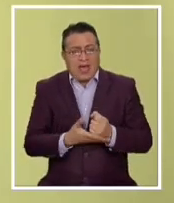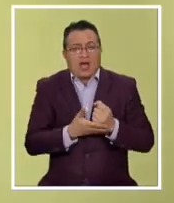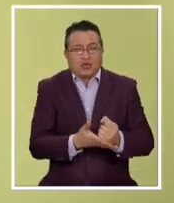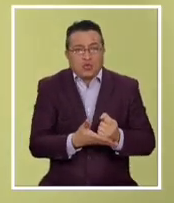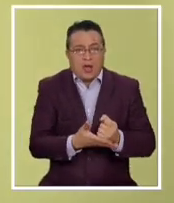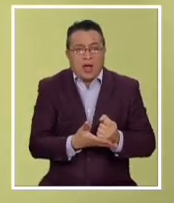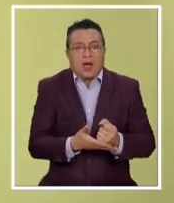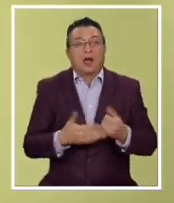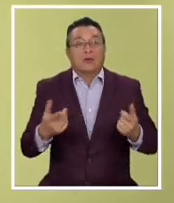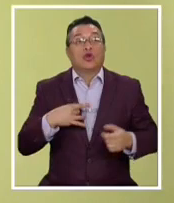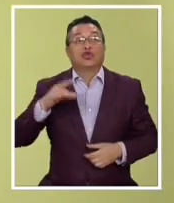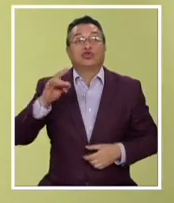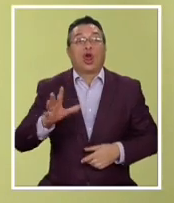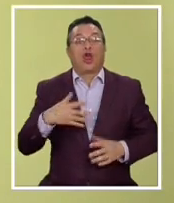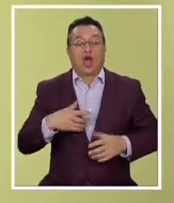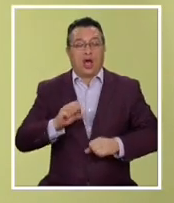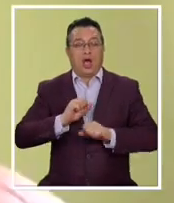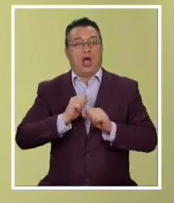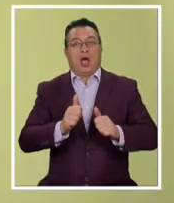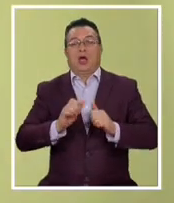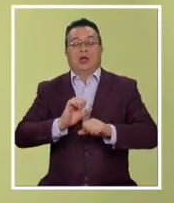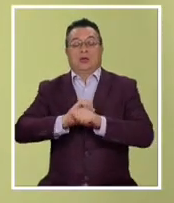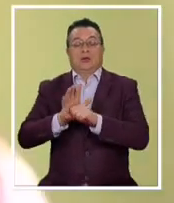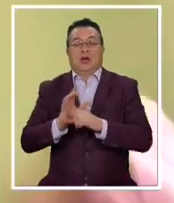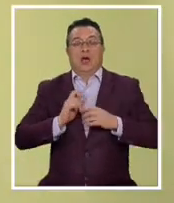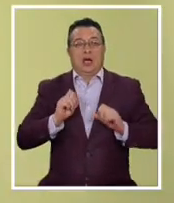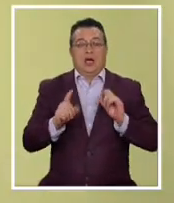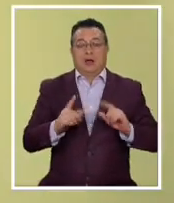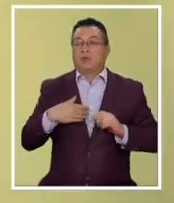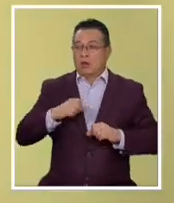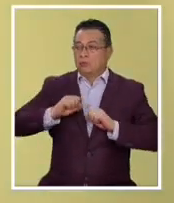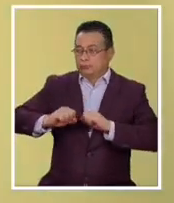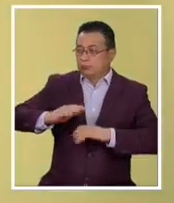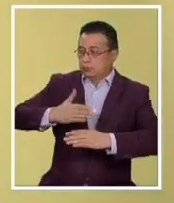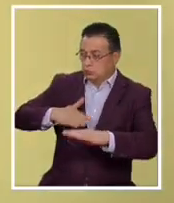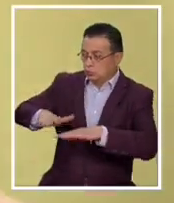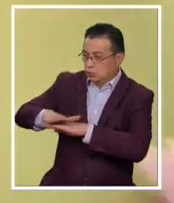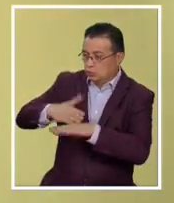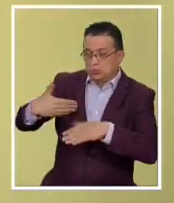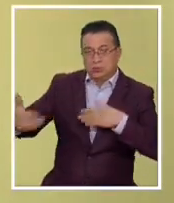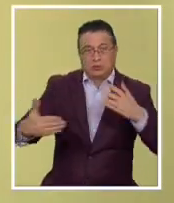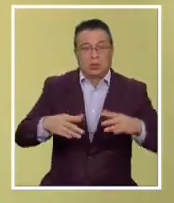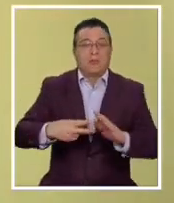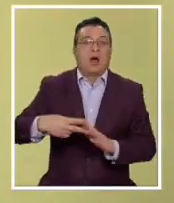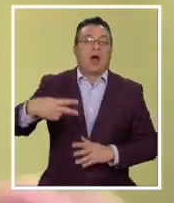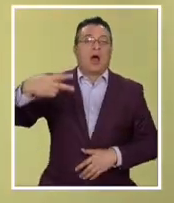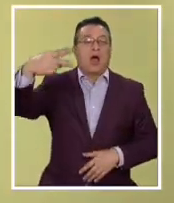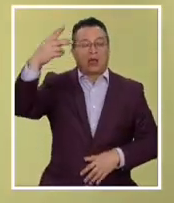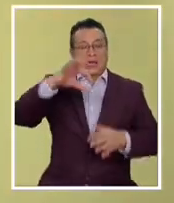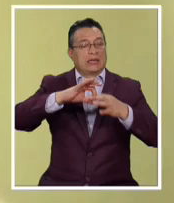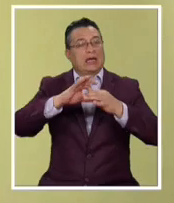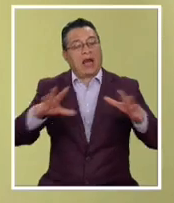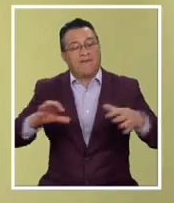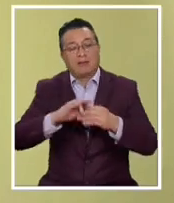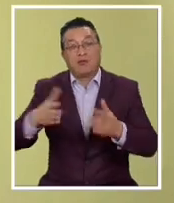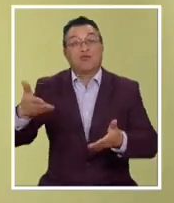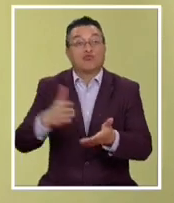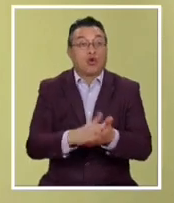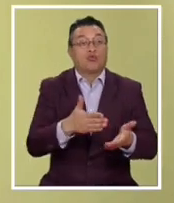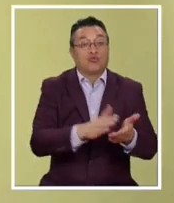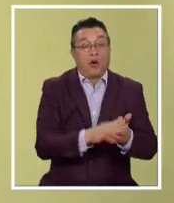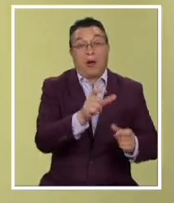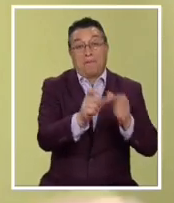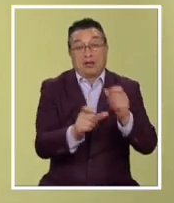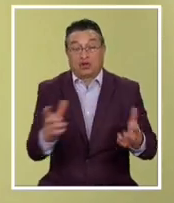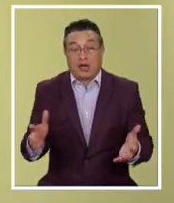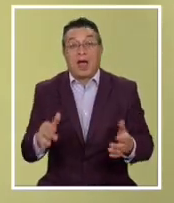y no va a ser solo porque no nos dé coronavirus, sino que, por un lado, para que prevengamos daños mayores, una enfermedad grave y la muerte debido